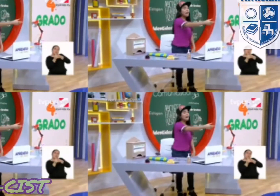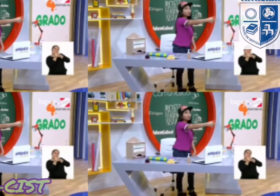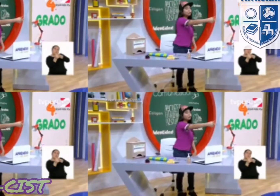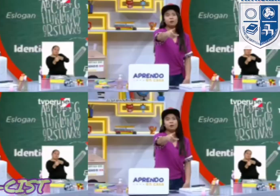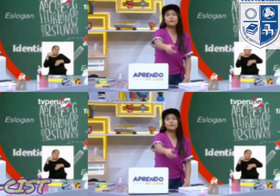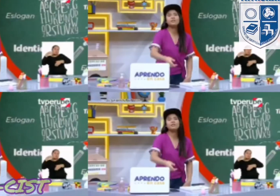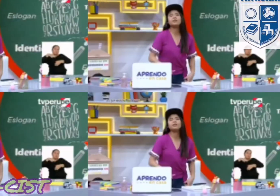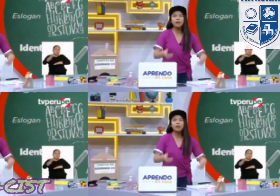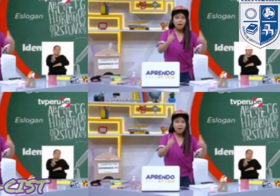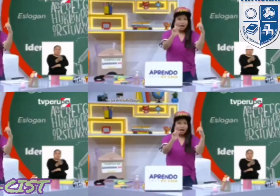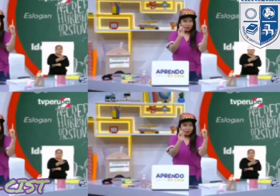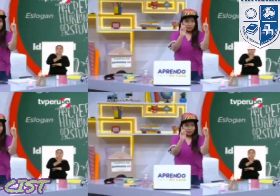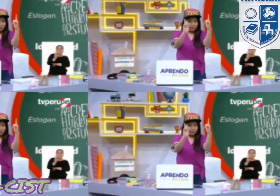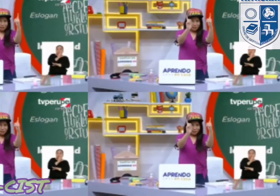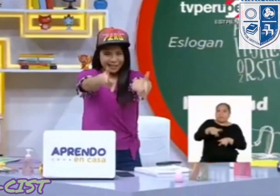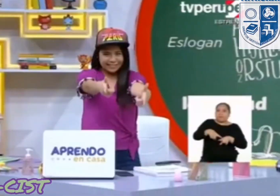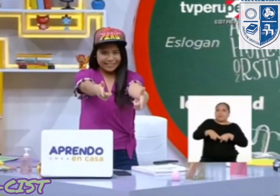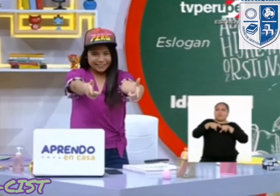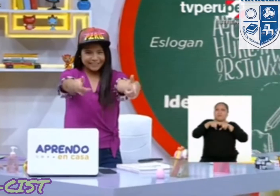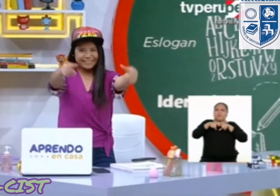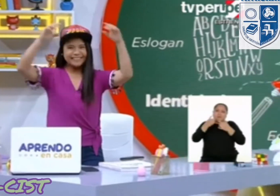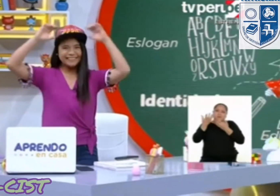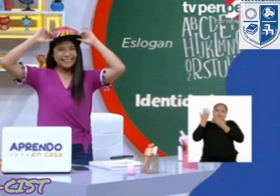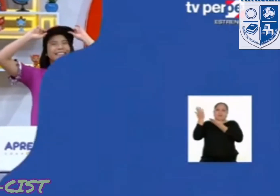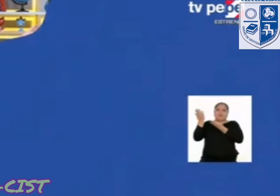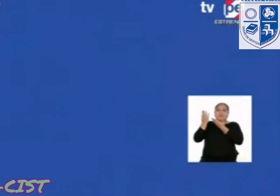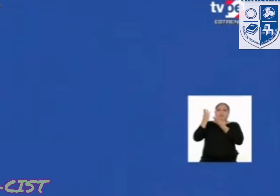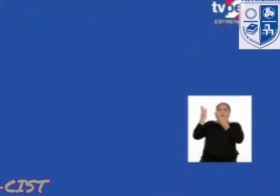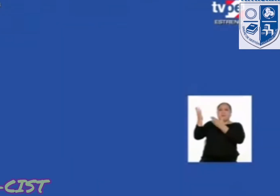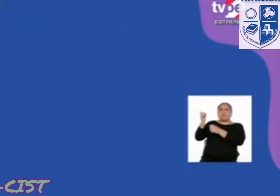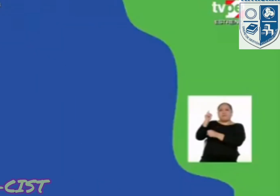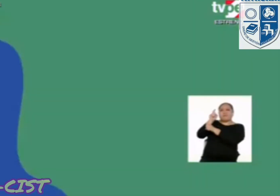detengas, a continuación, Doña Educación.